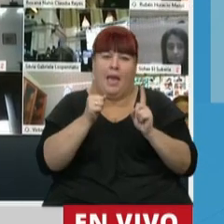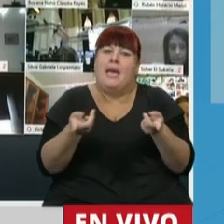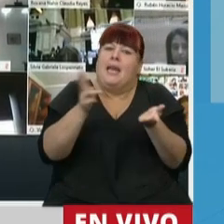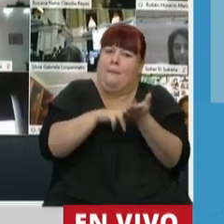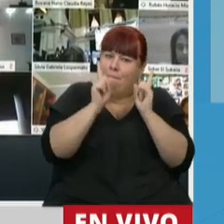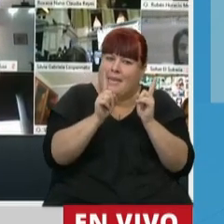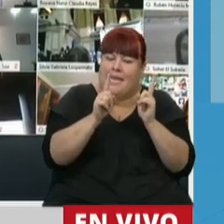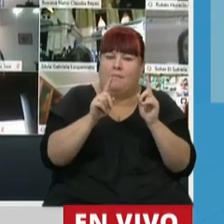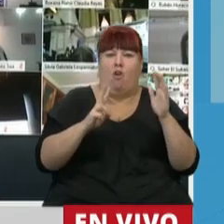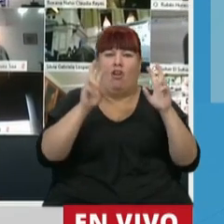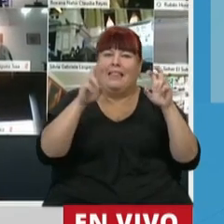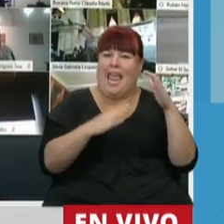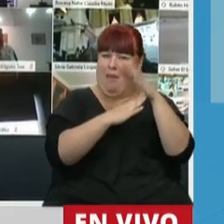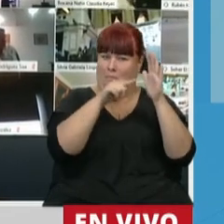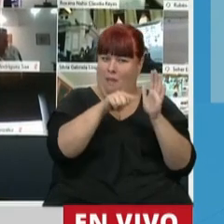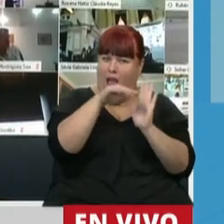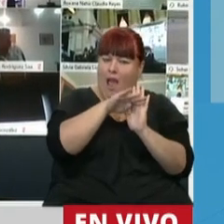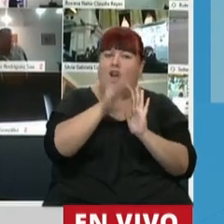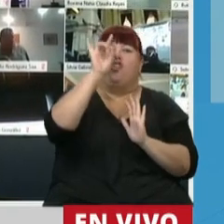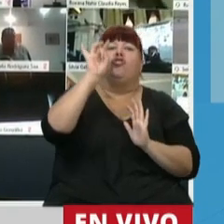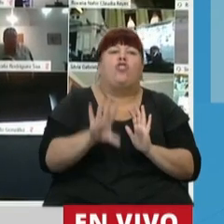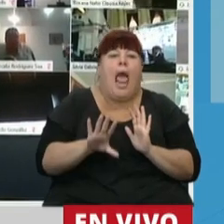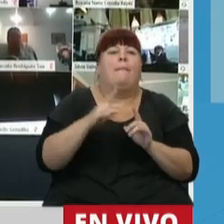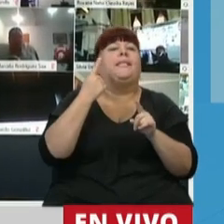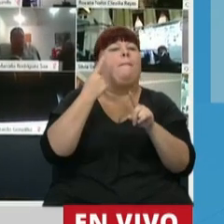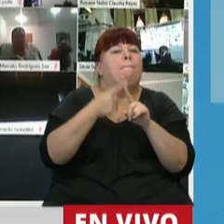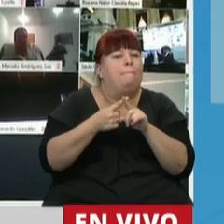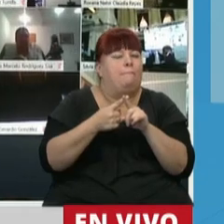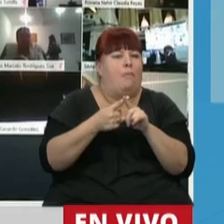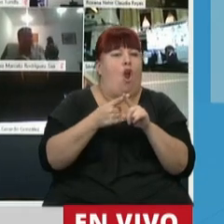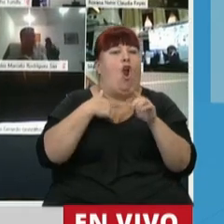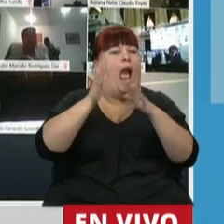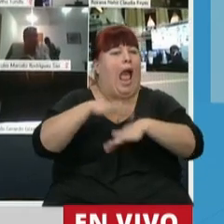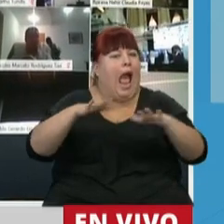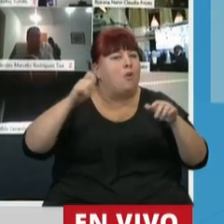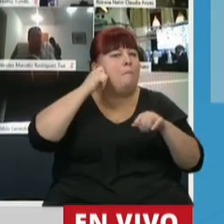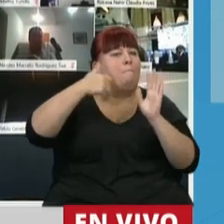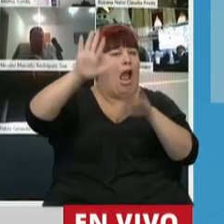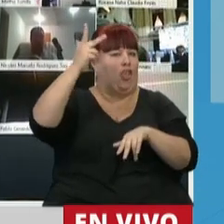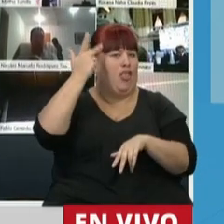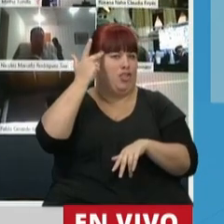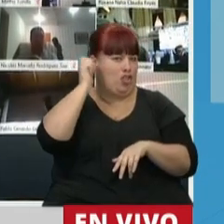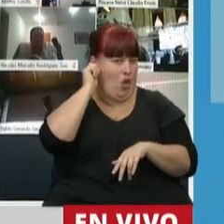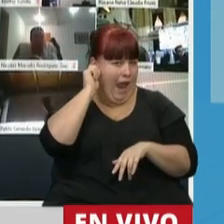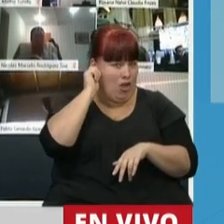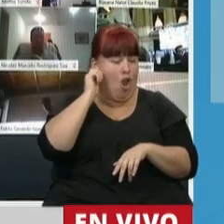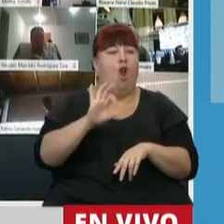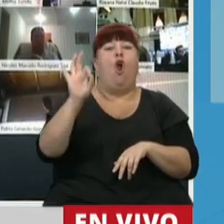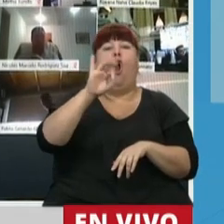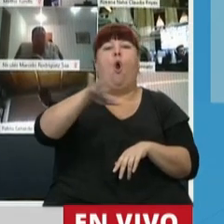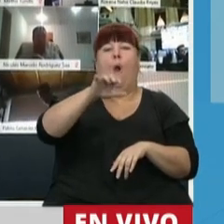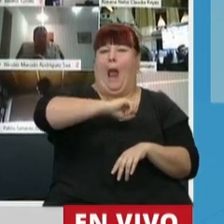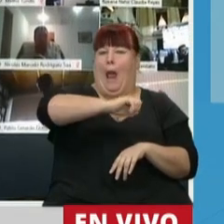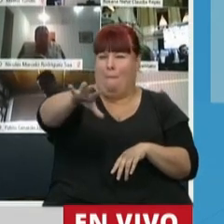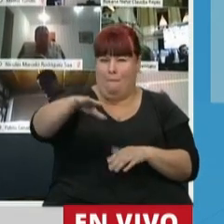ese principio de que solo es para estudiantes mayores de 18 años o zonas